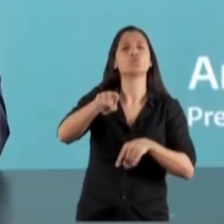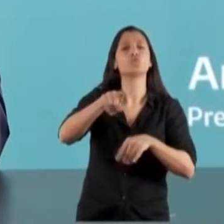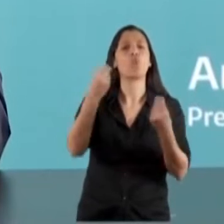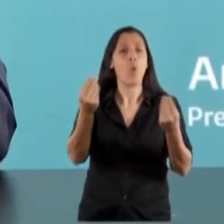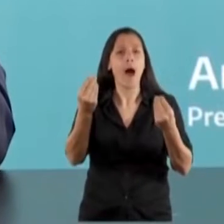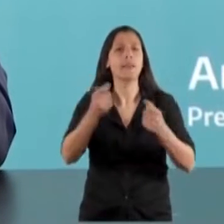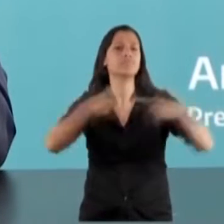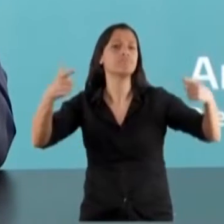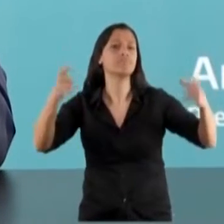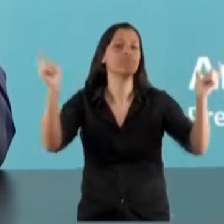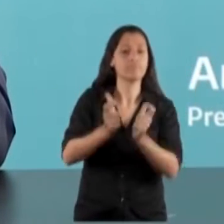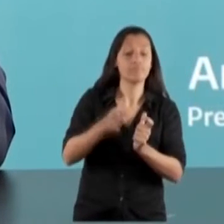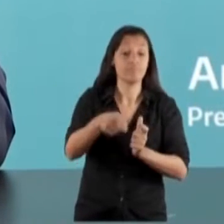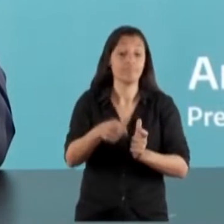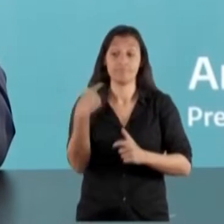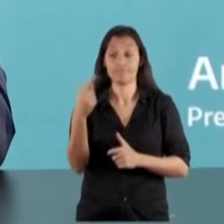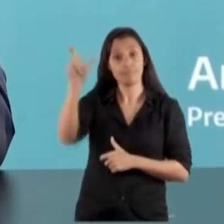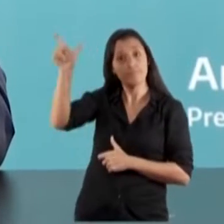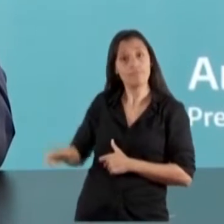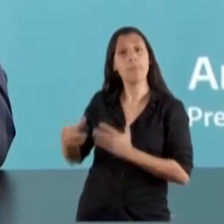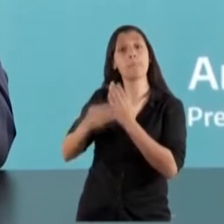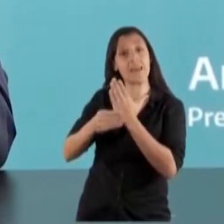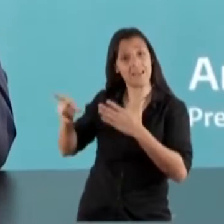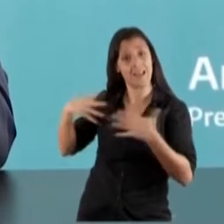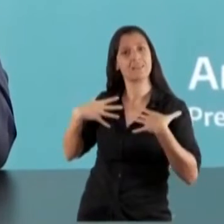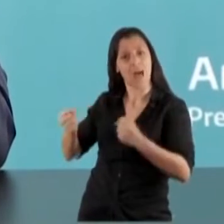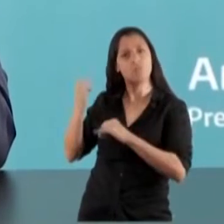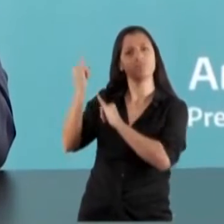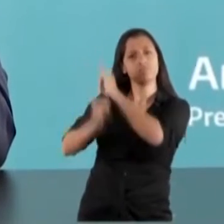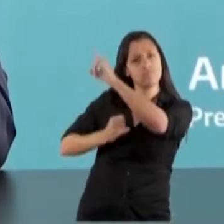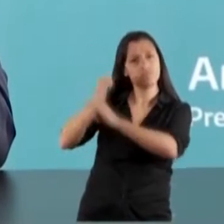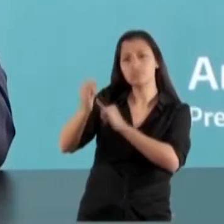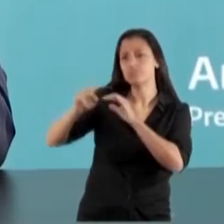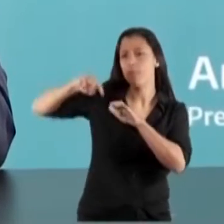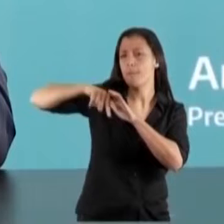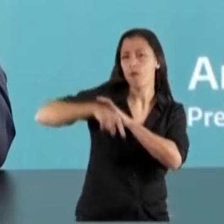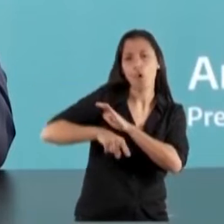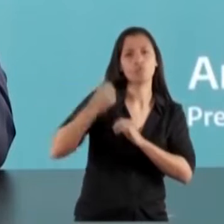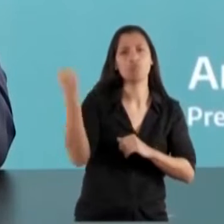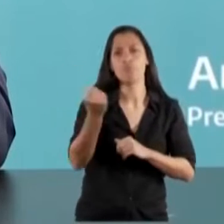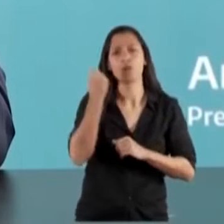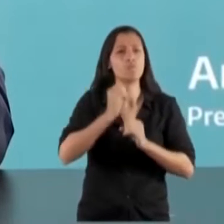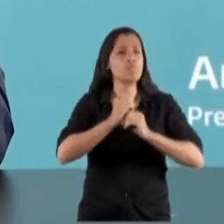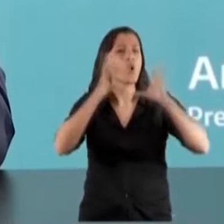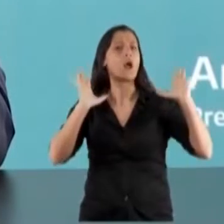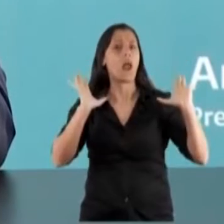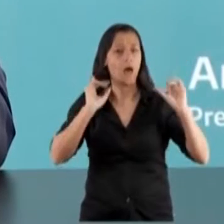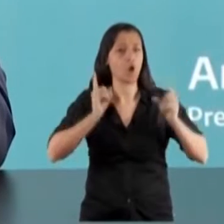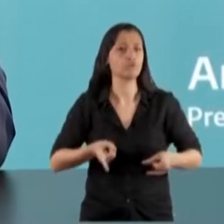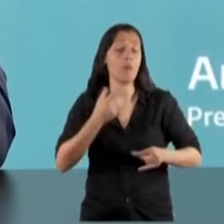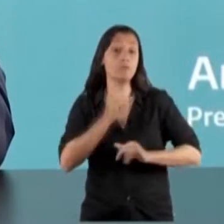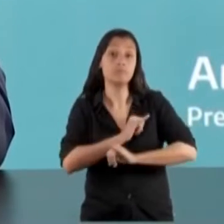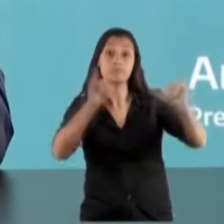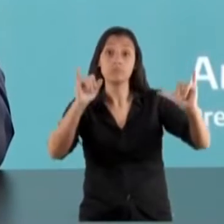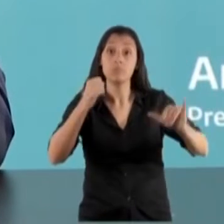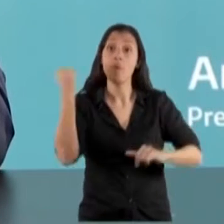en ese sentido, la Ministra hizo un detalle también muy importante. Y un dato a tener en